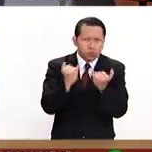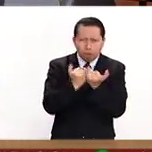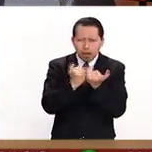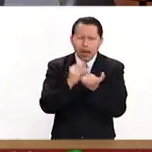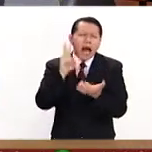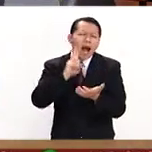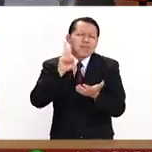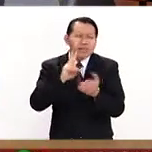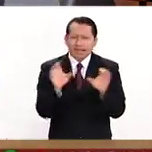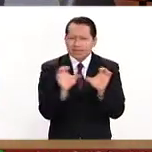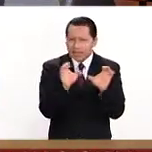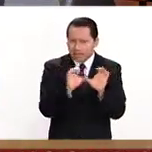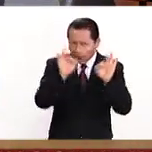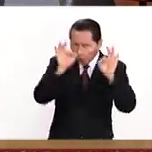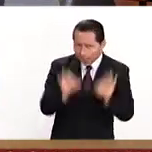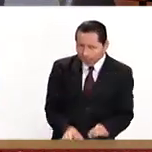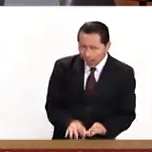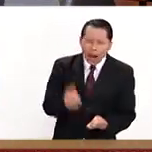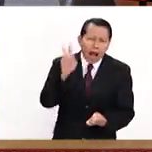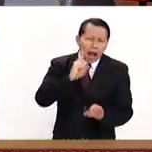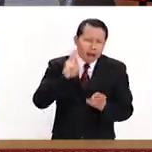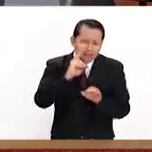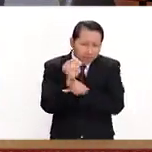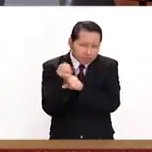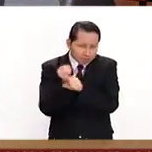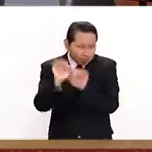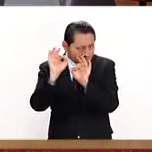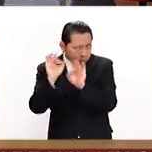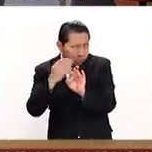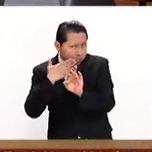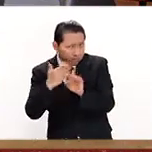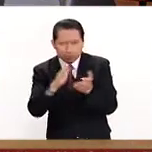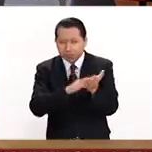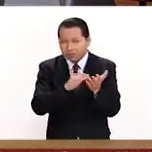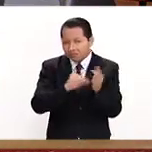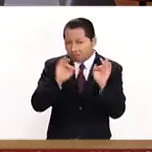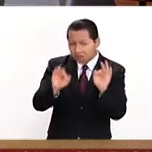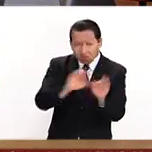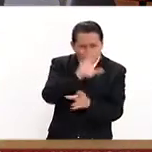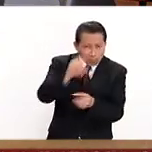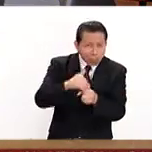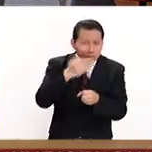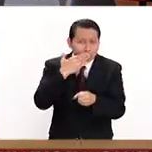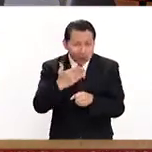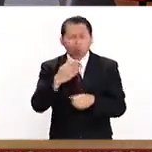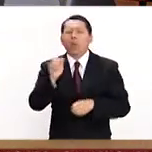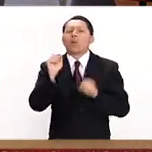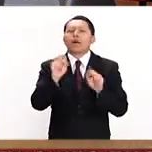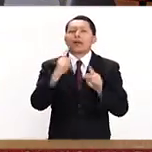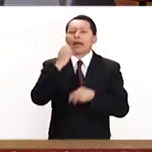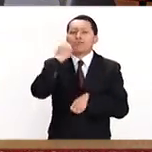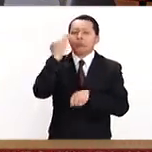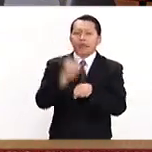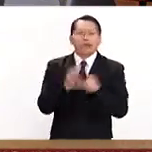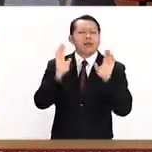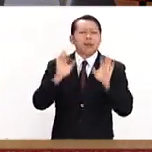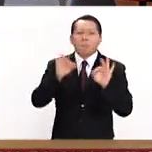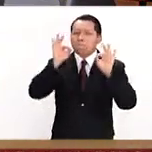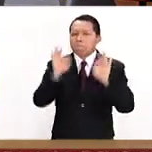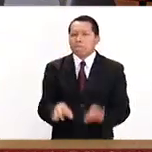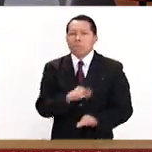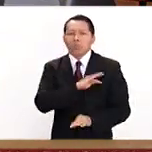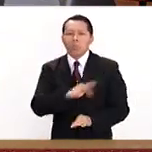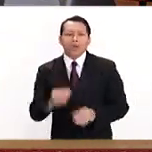el documento y una vez comprobando identidad y documentación que nos presentan, el estudiante queda inscrito al curso